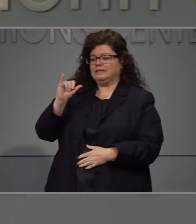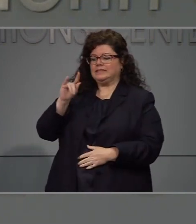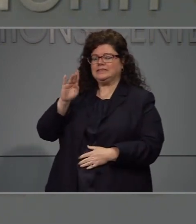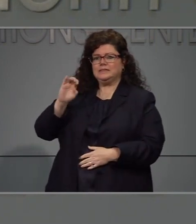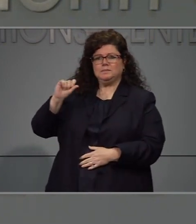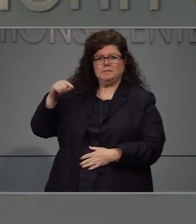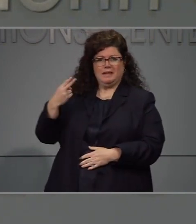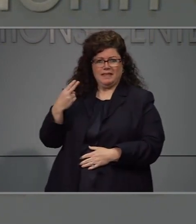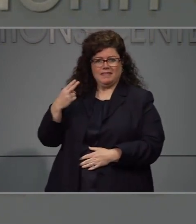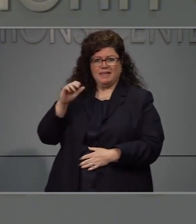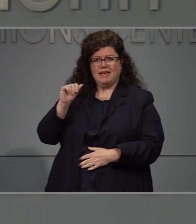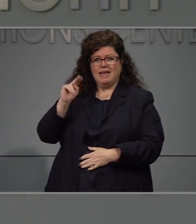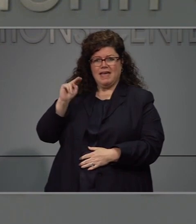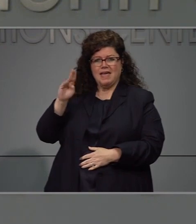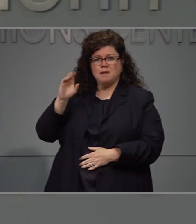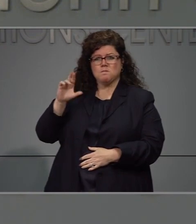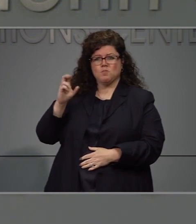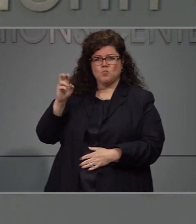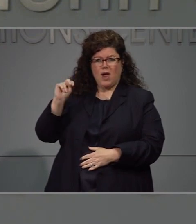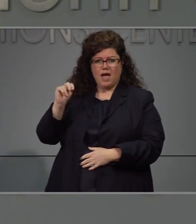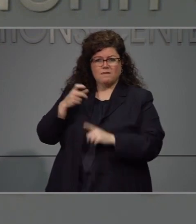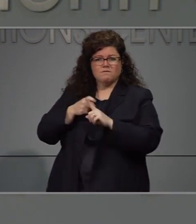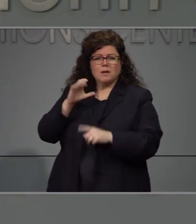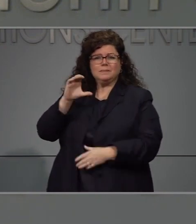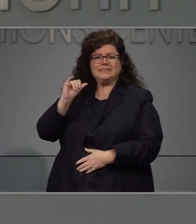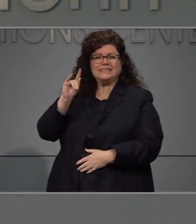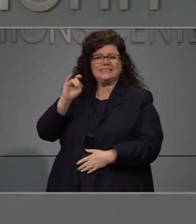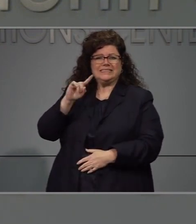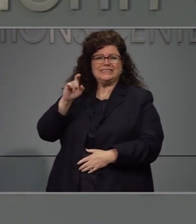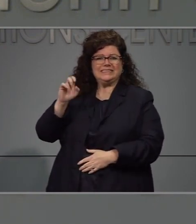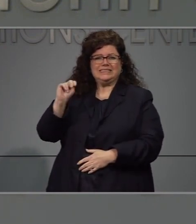El S.P. de Amparán es el ser es en esta.